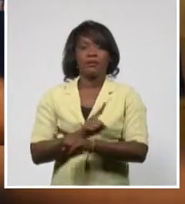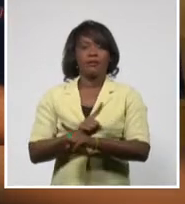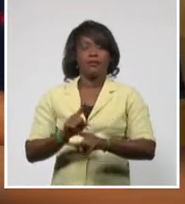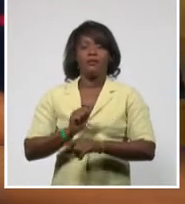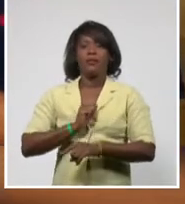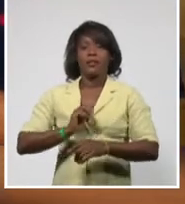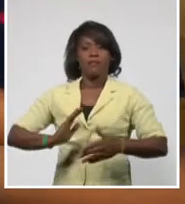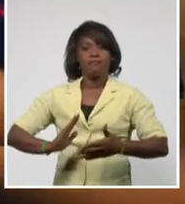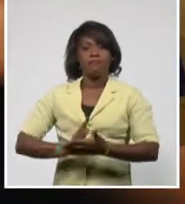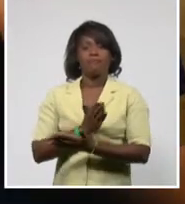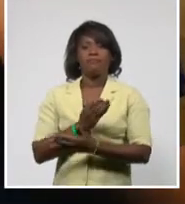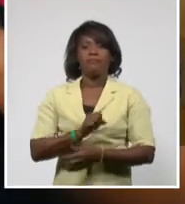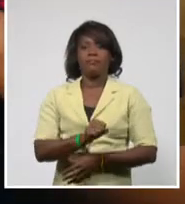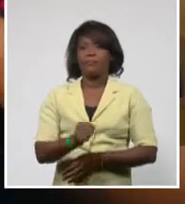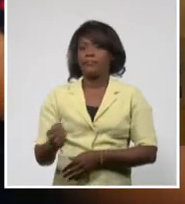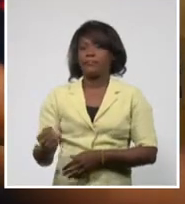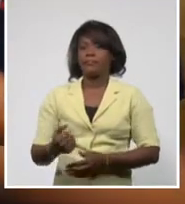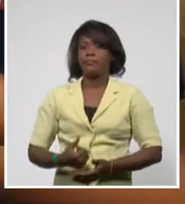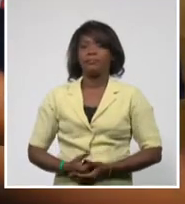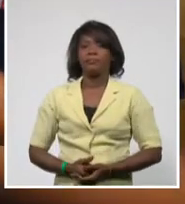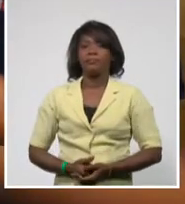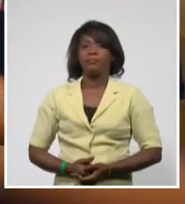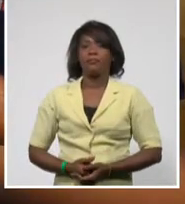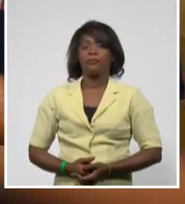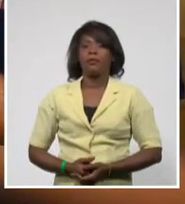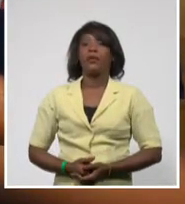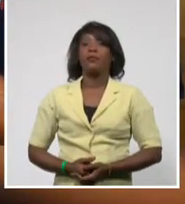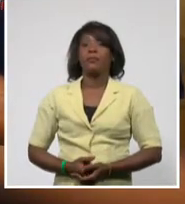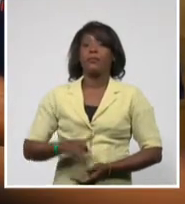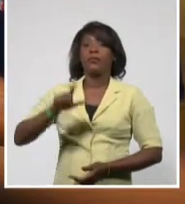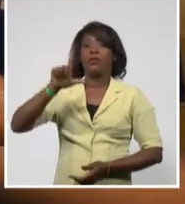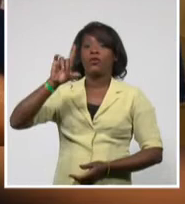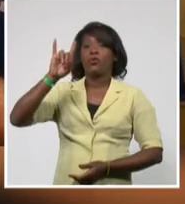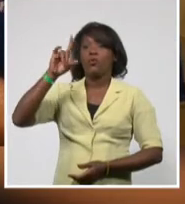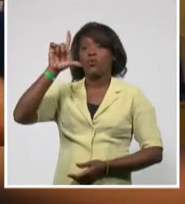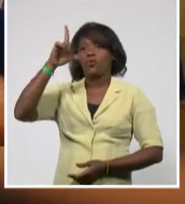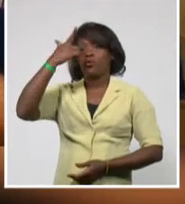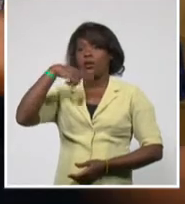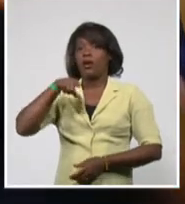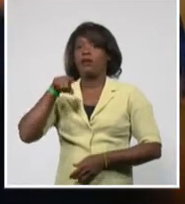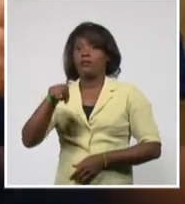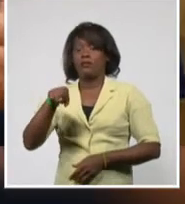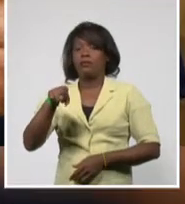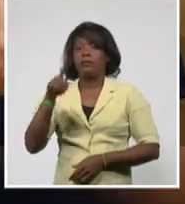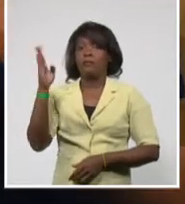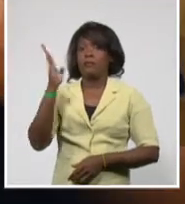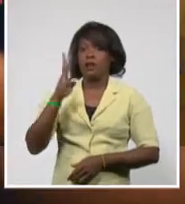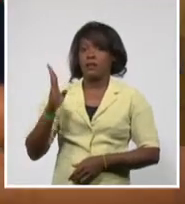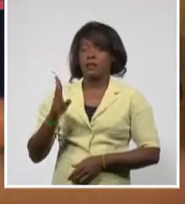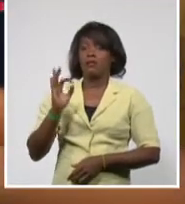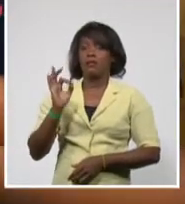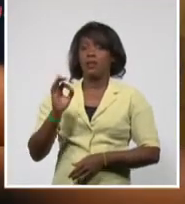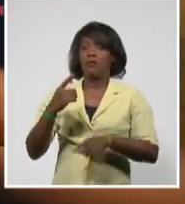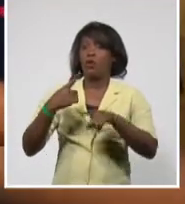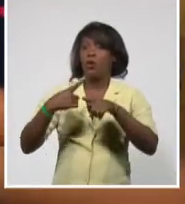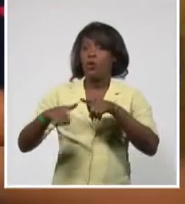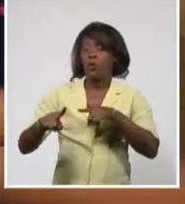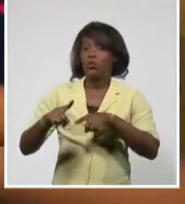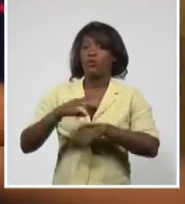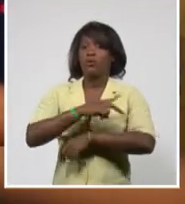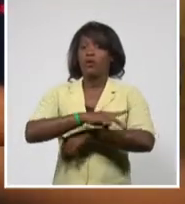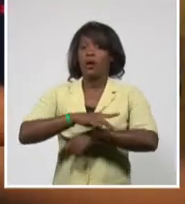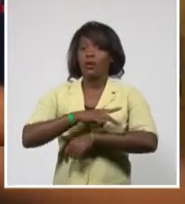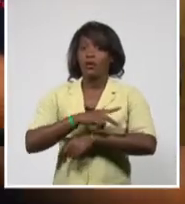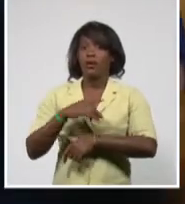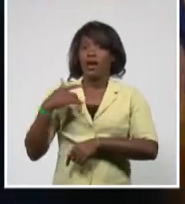contrahegemónicos. Luis Ignacio Lula da Silva y Dilma Rousseff en Brasil, Cristina Fernández en Argentina y Fernando Lugo